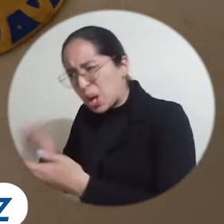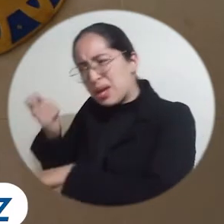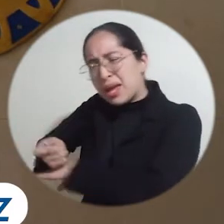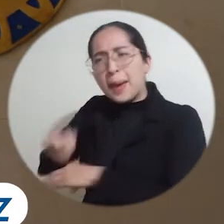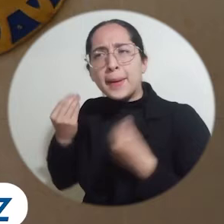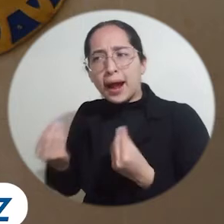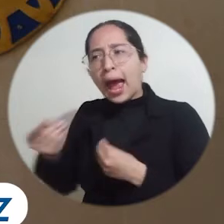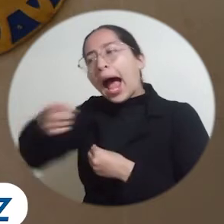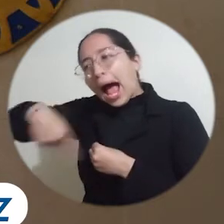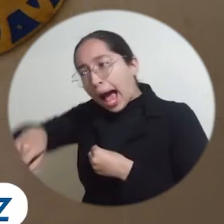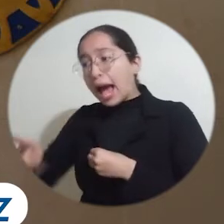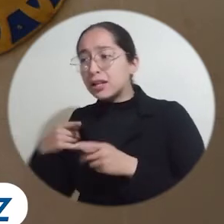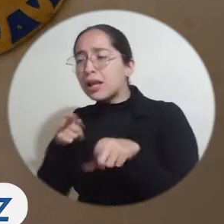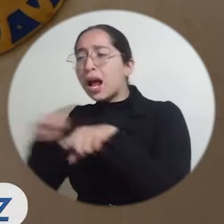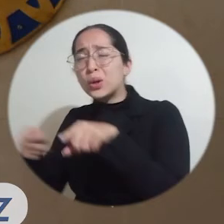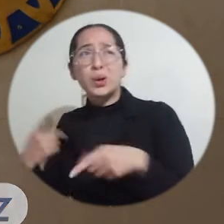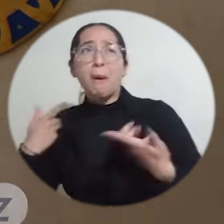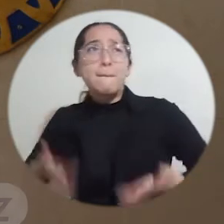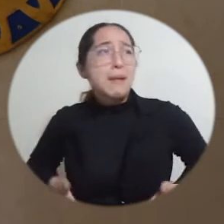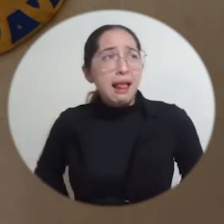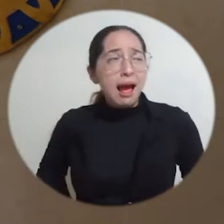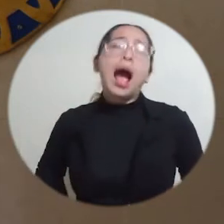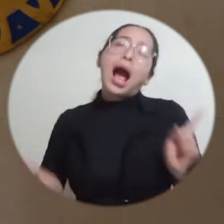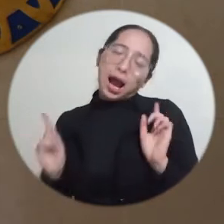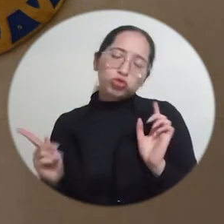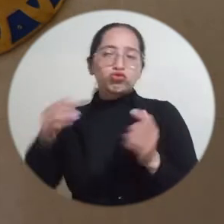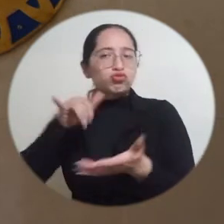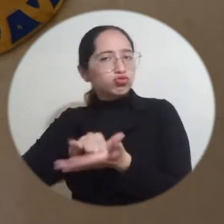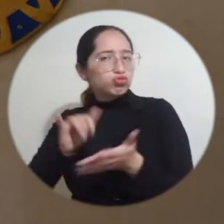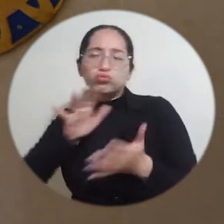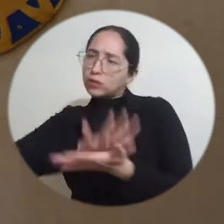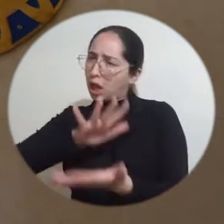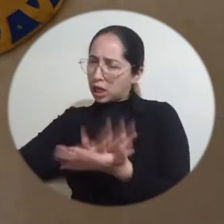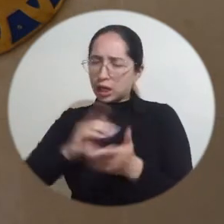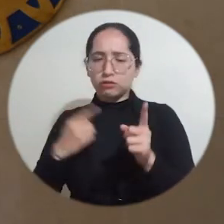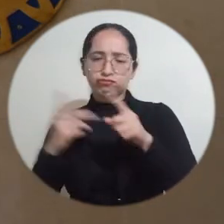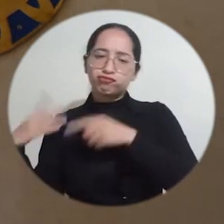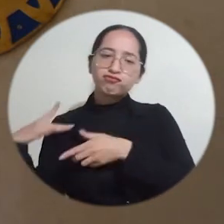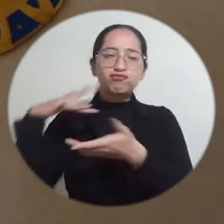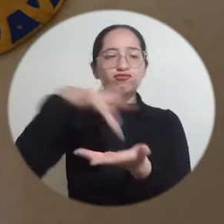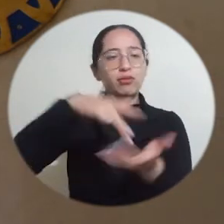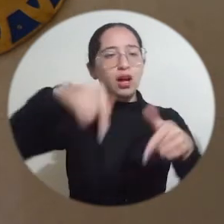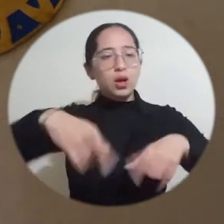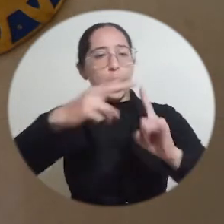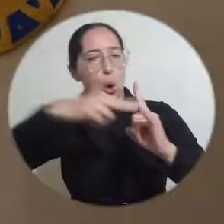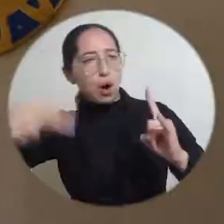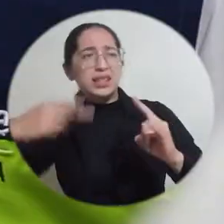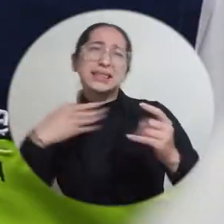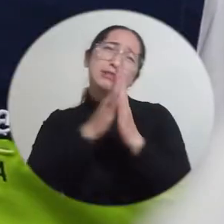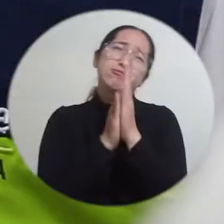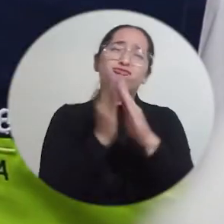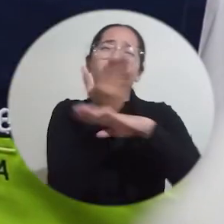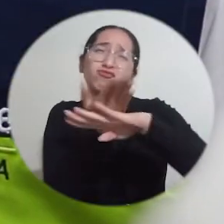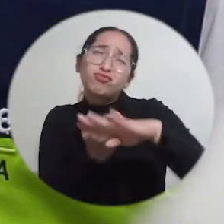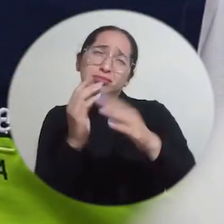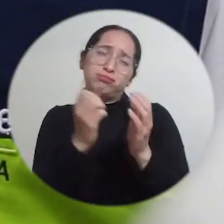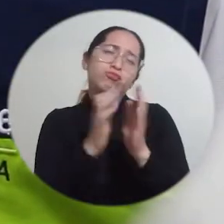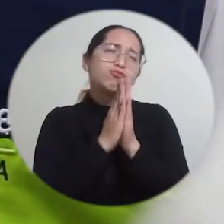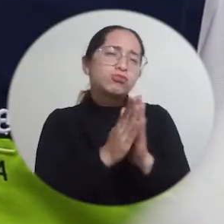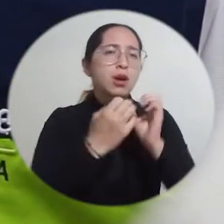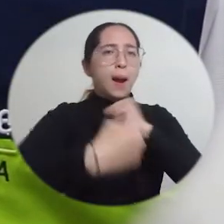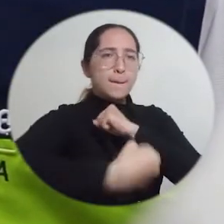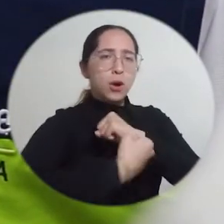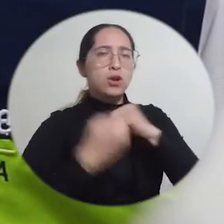Fue creado para generar una responsabilidad social, donde las personas, los contribuyentes puedan acercarse aquí ante la